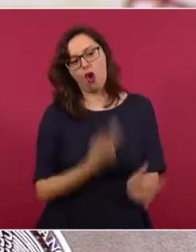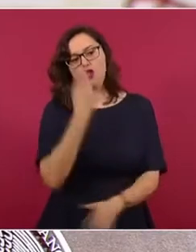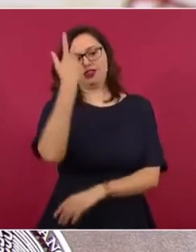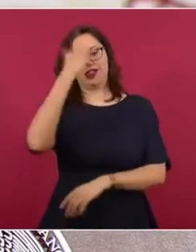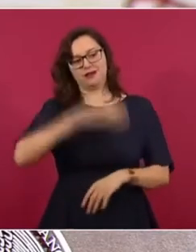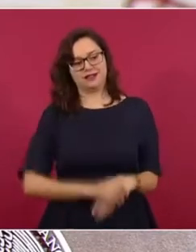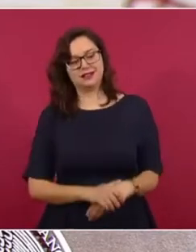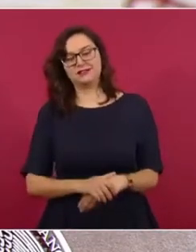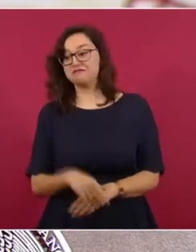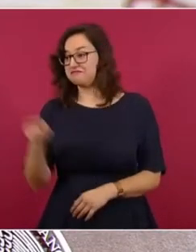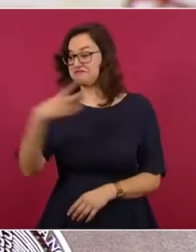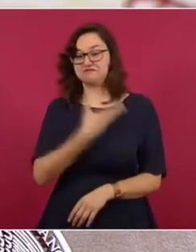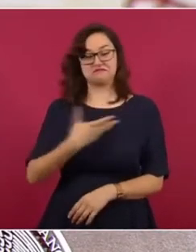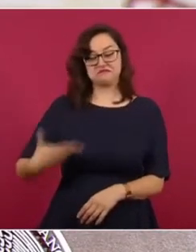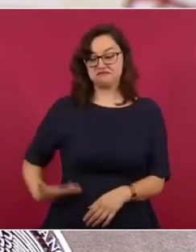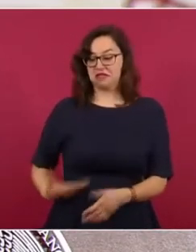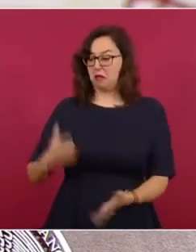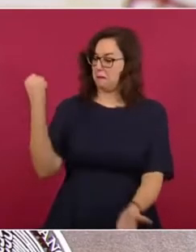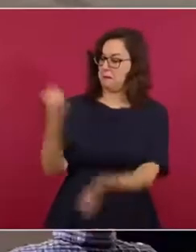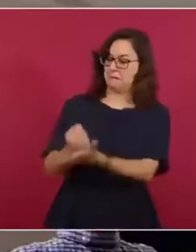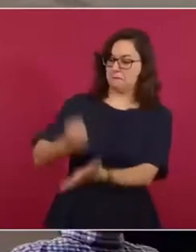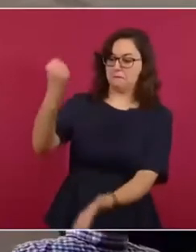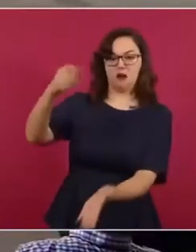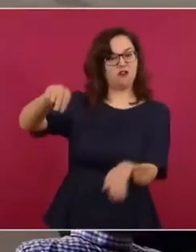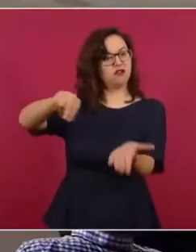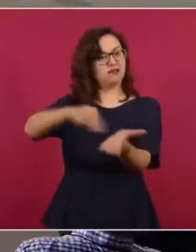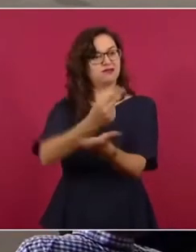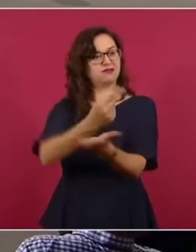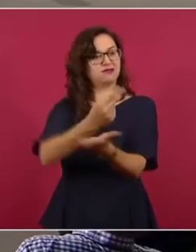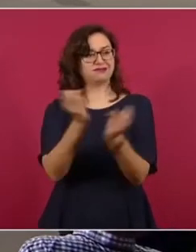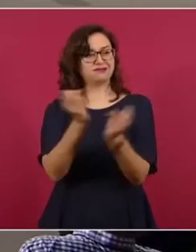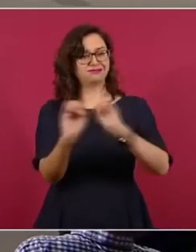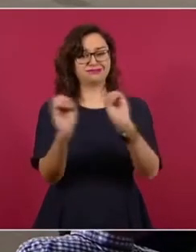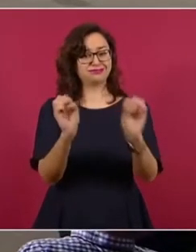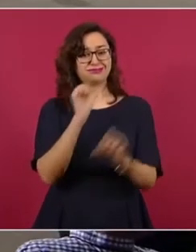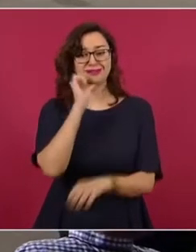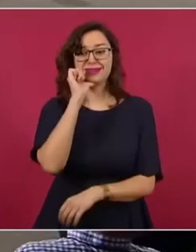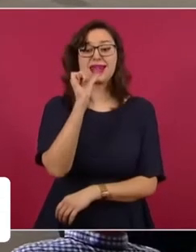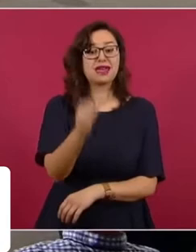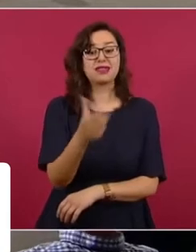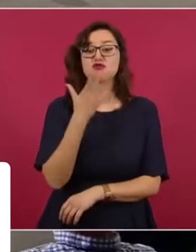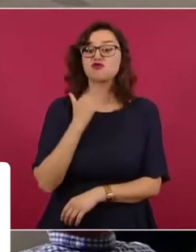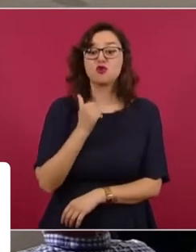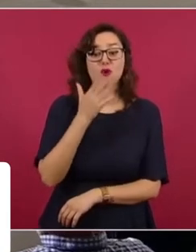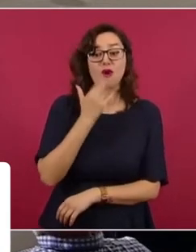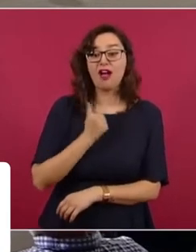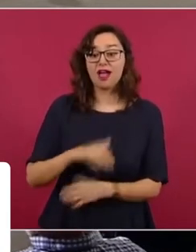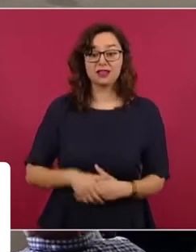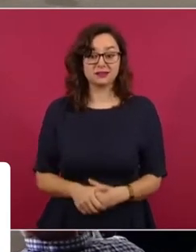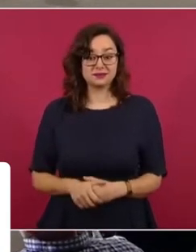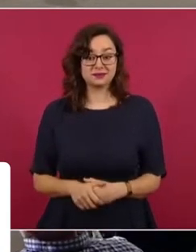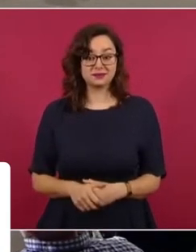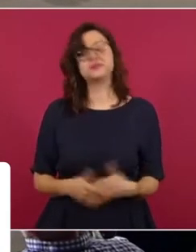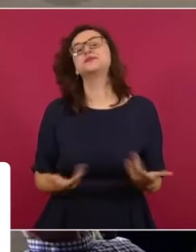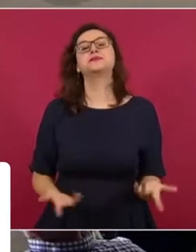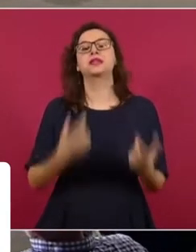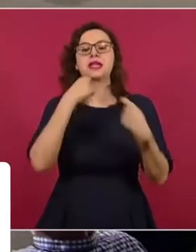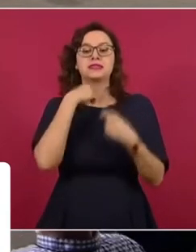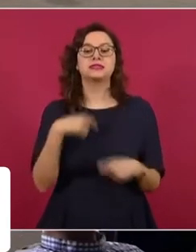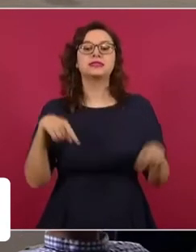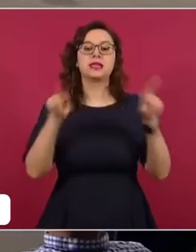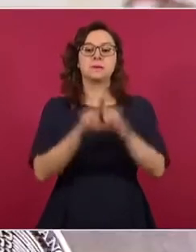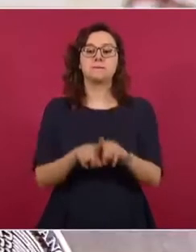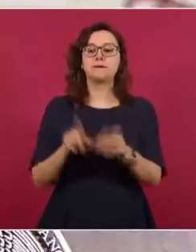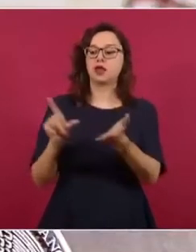También dijo, bueno, lo cierto, ah bueno, también tenemos aquí el tuit que si el AIFA es un capricho,